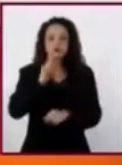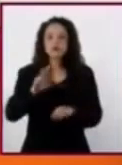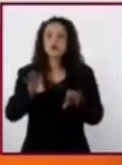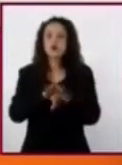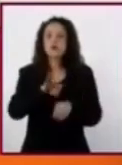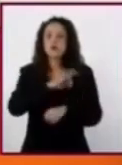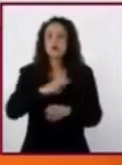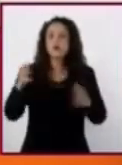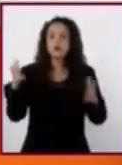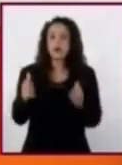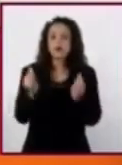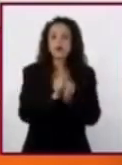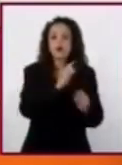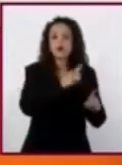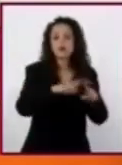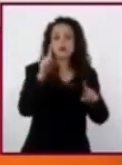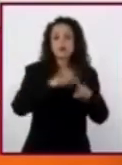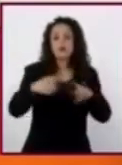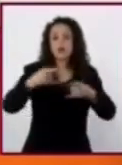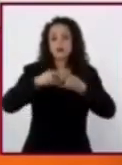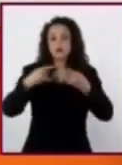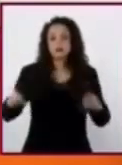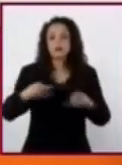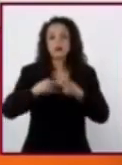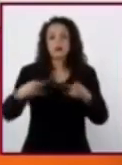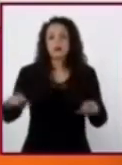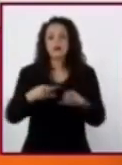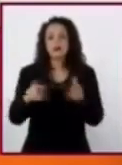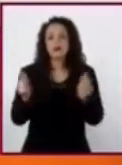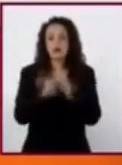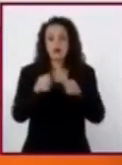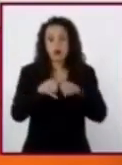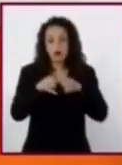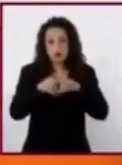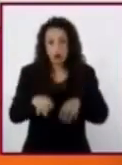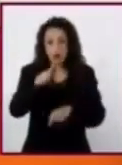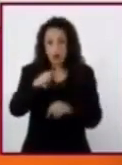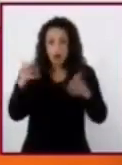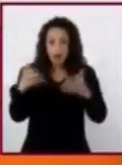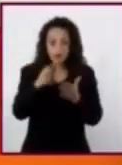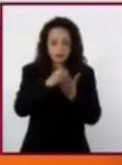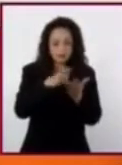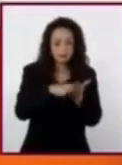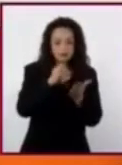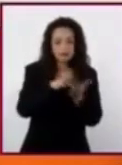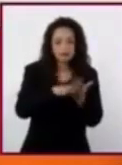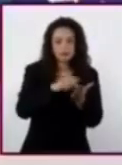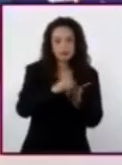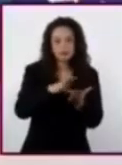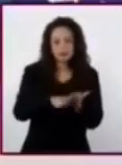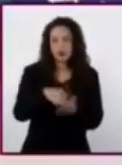de diversas fuentes históricas y realizar un registro de sus observaciones.